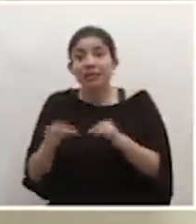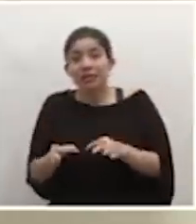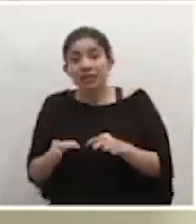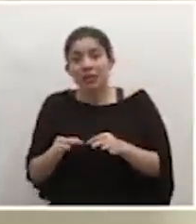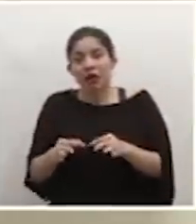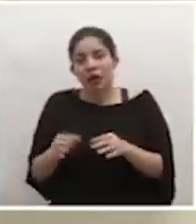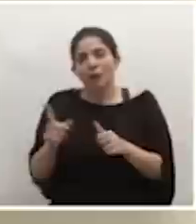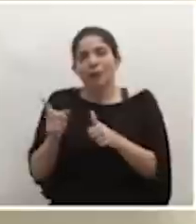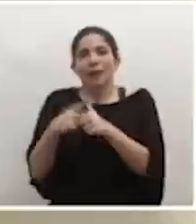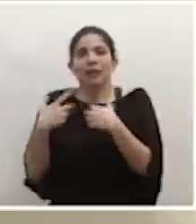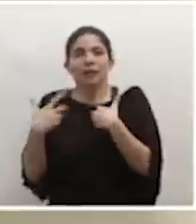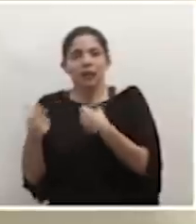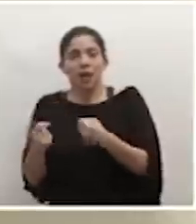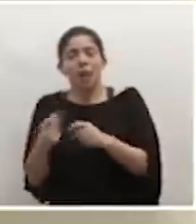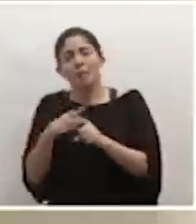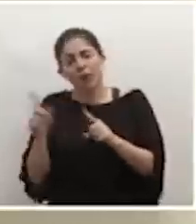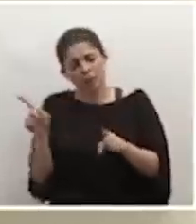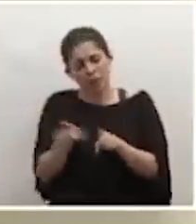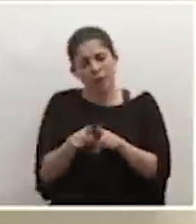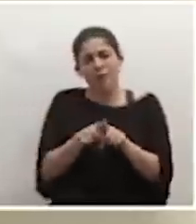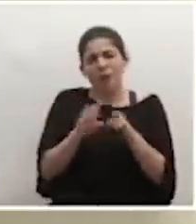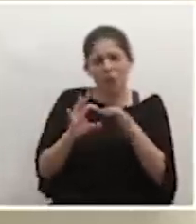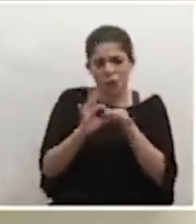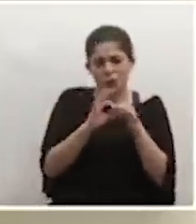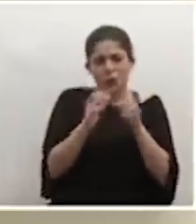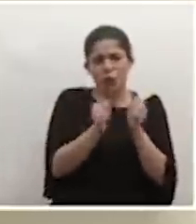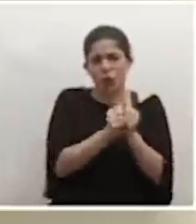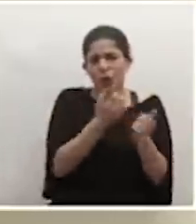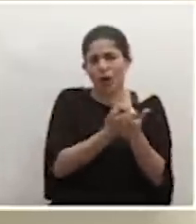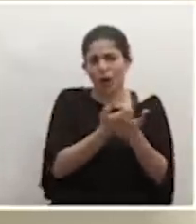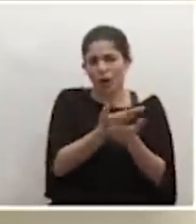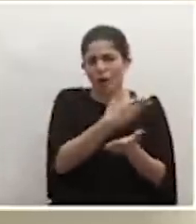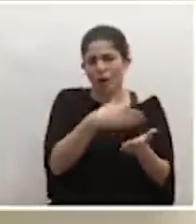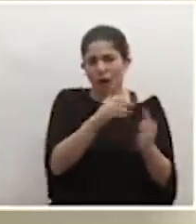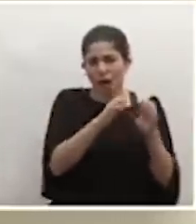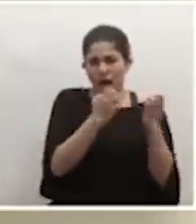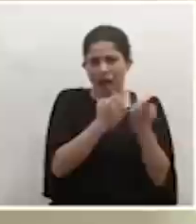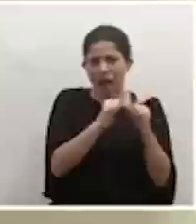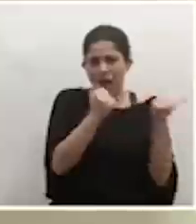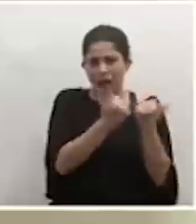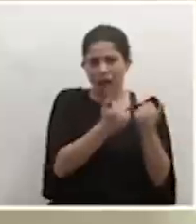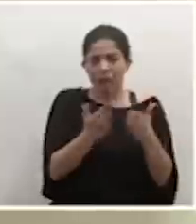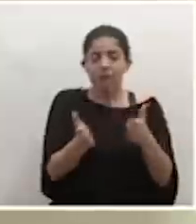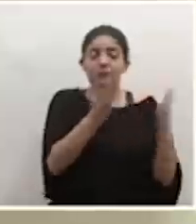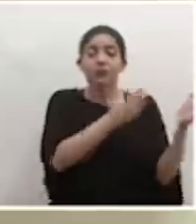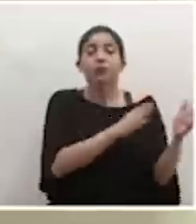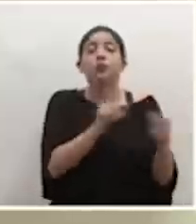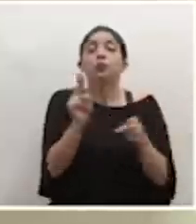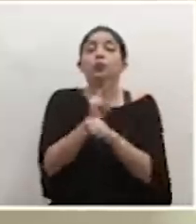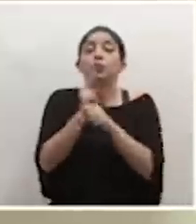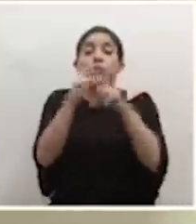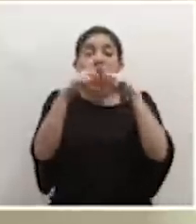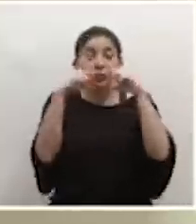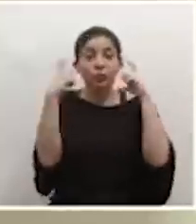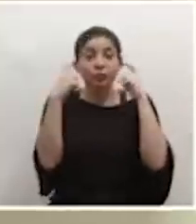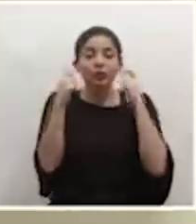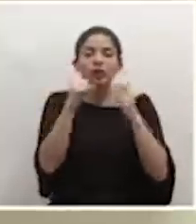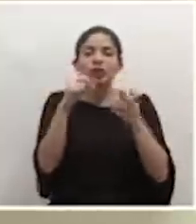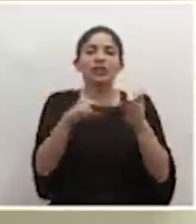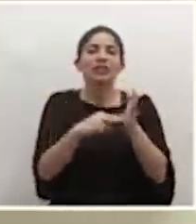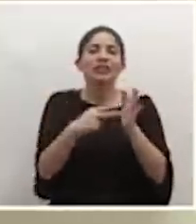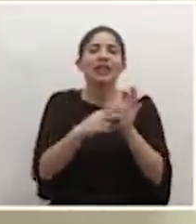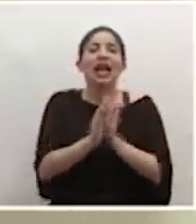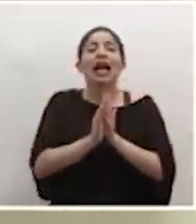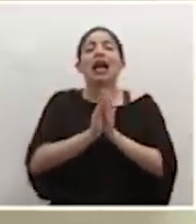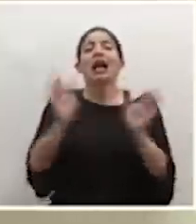es sanitaria, pero se hace en coordinación también con ellos. Y con respecto al uso de las mascarillas, insisto en que no es tampoco de uso